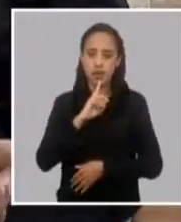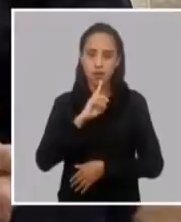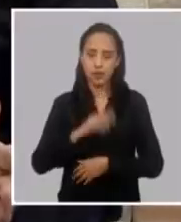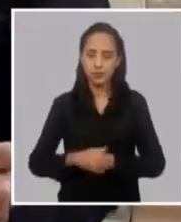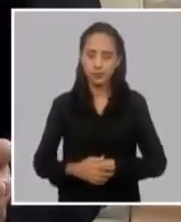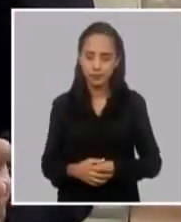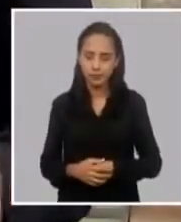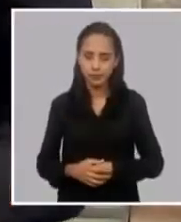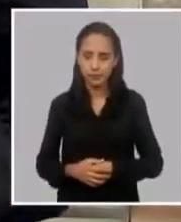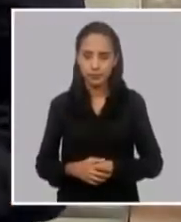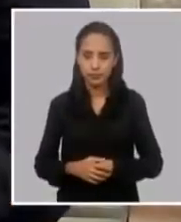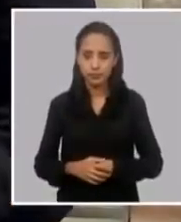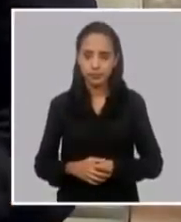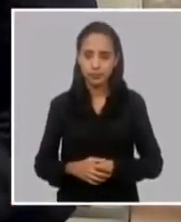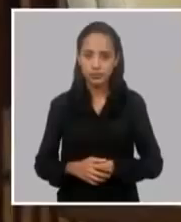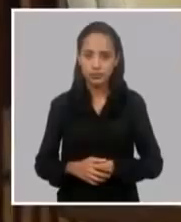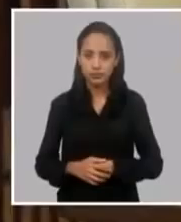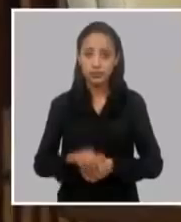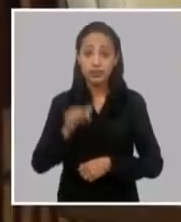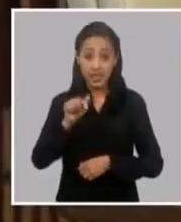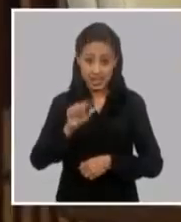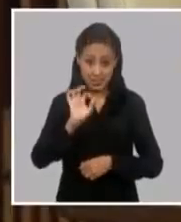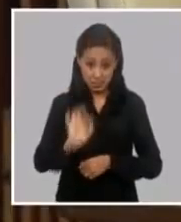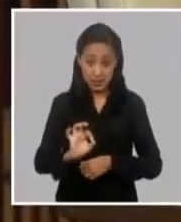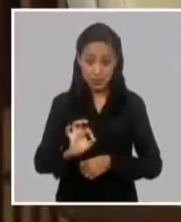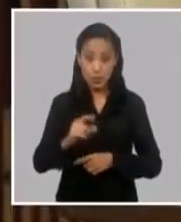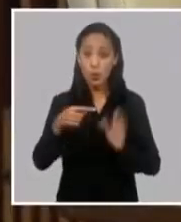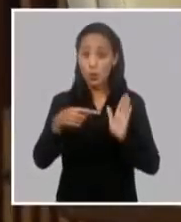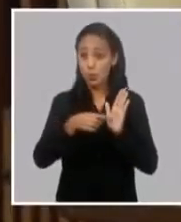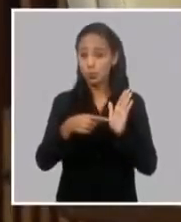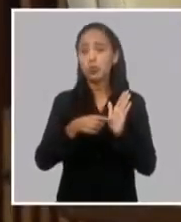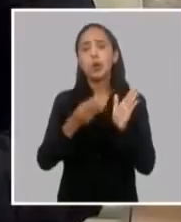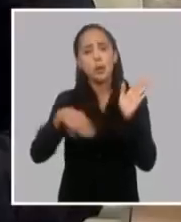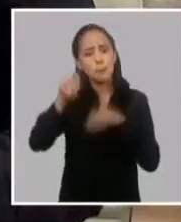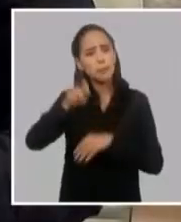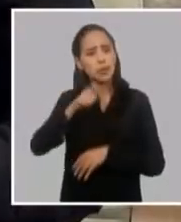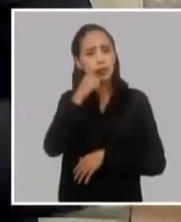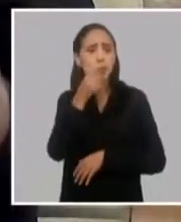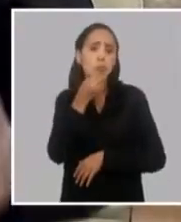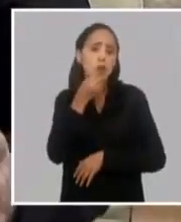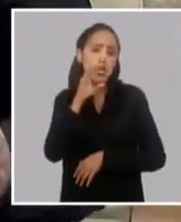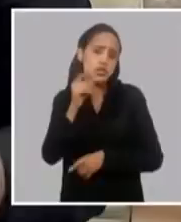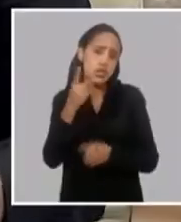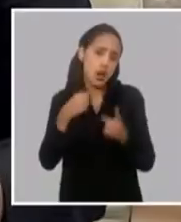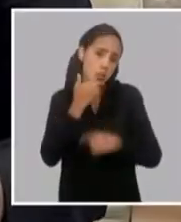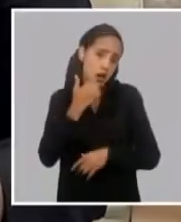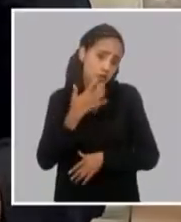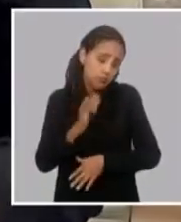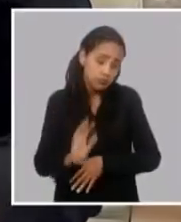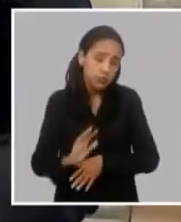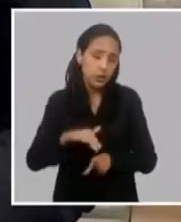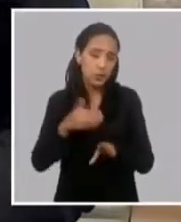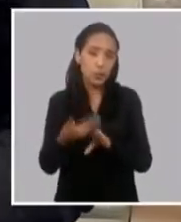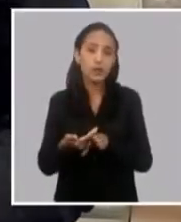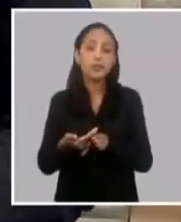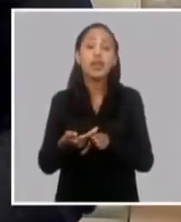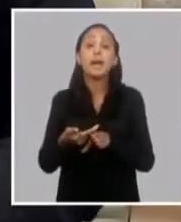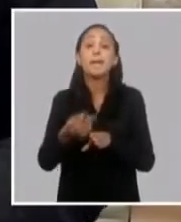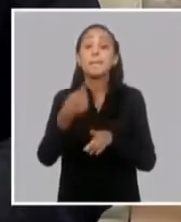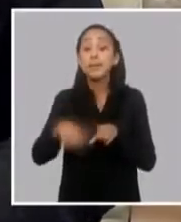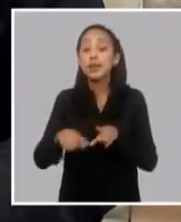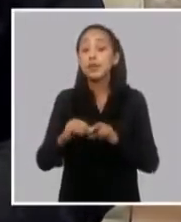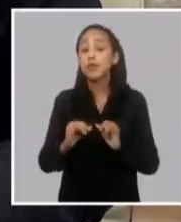y aquí está el ministro que pudiera aportar algo más, la situación energética nacional transita